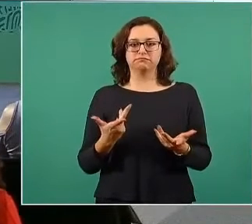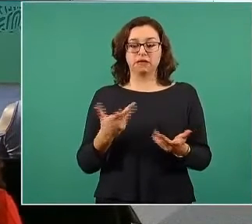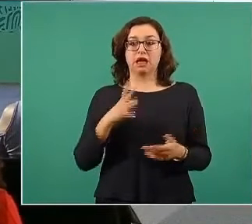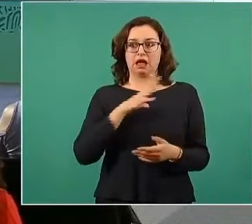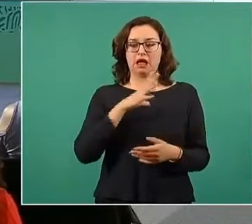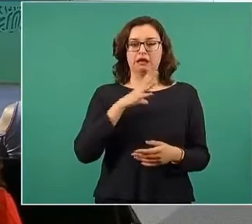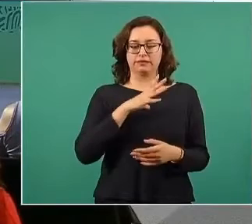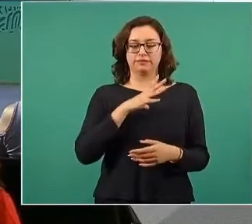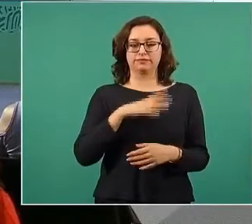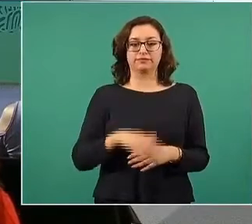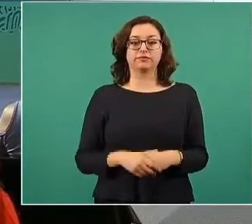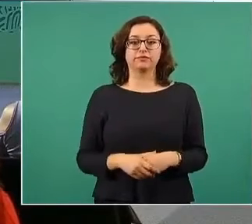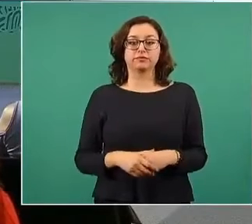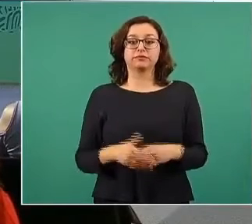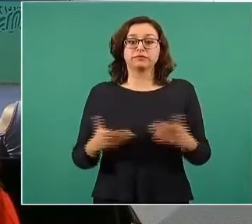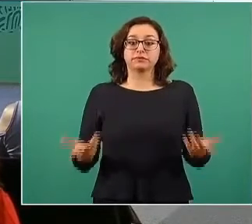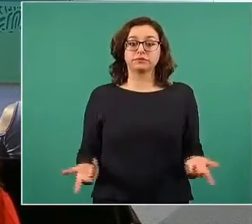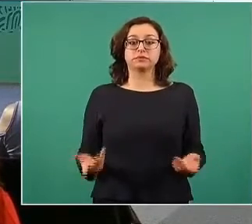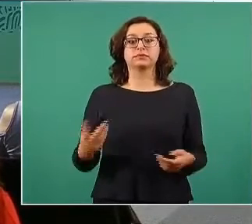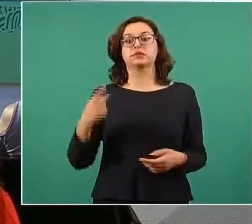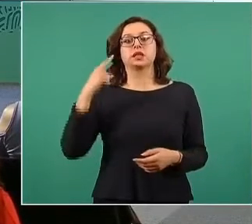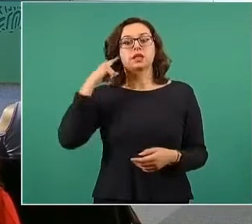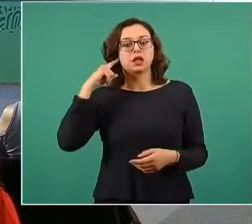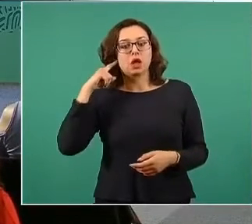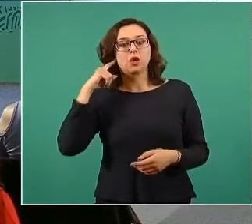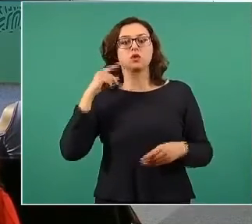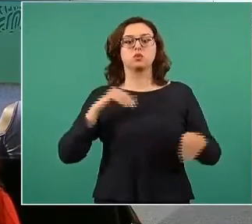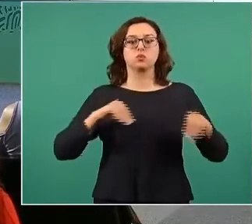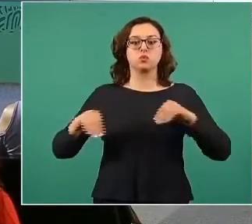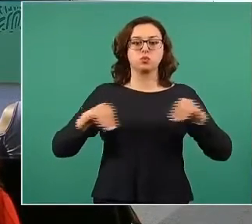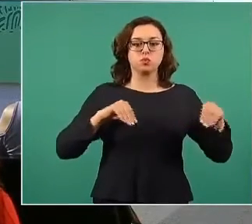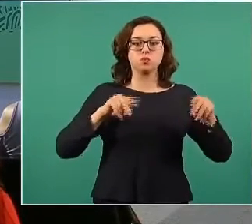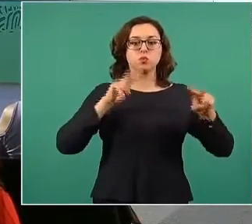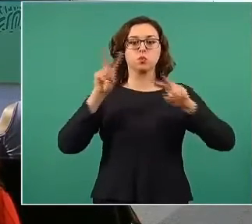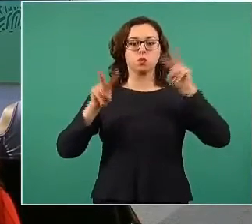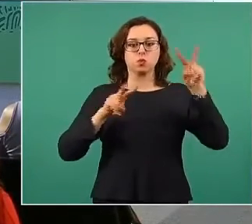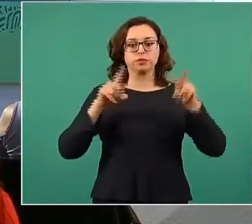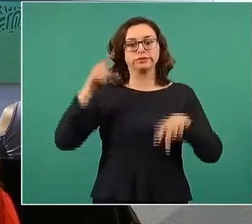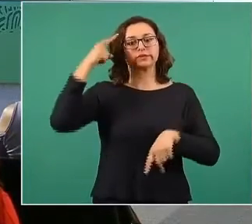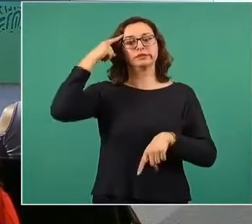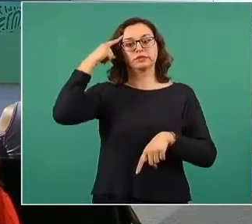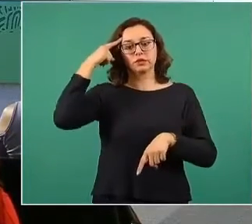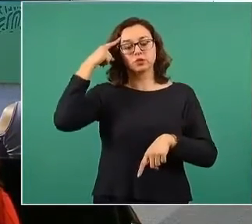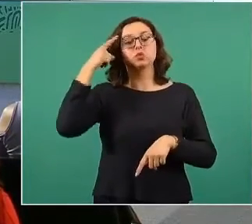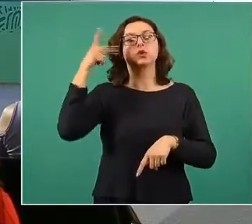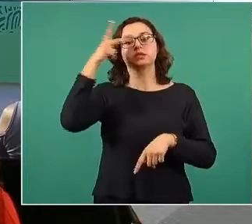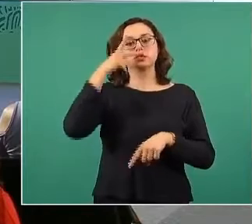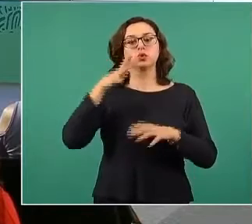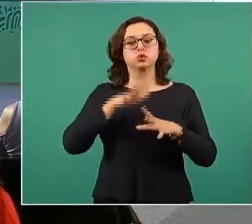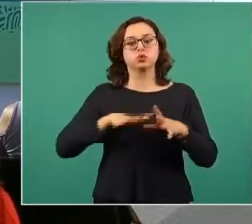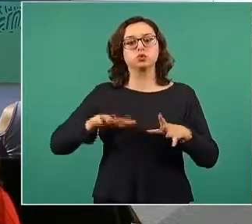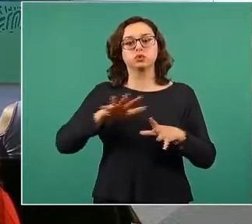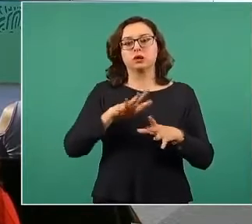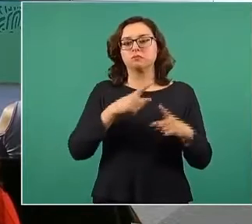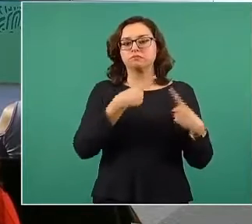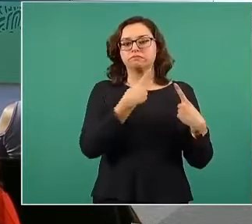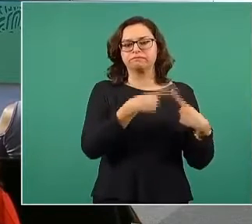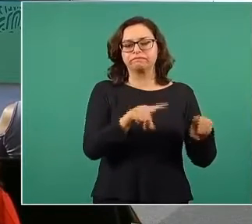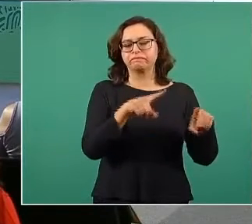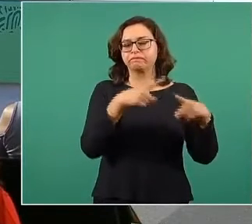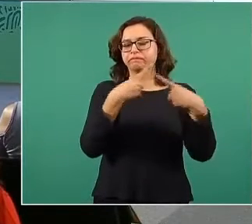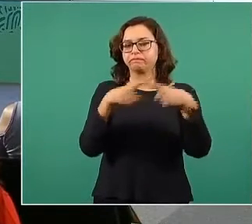discapacidad. Pueden ser discapacidades auditivas, motrices, visuales, intelectuales, psicosociales, etc. Hay diversas